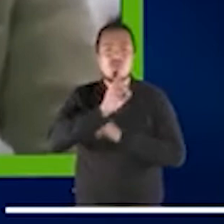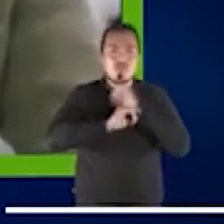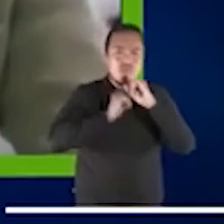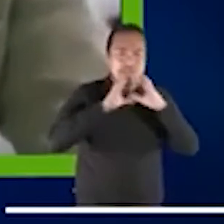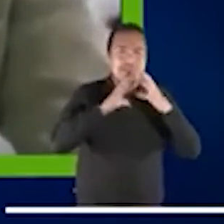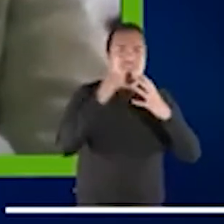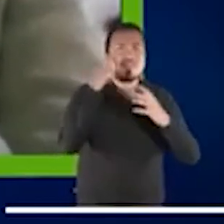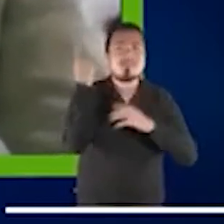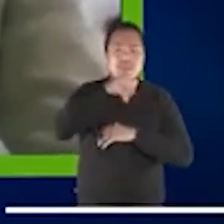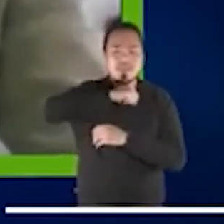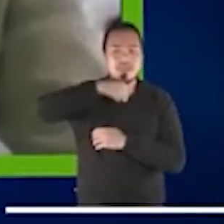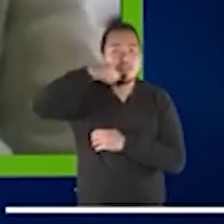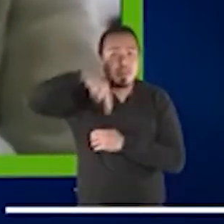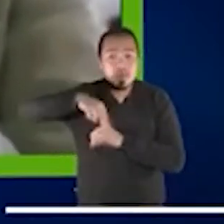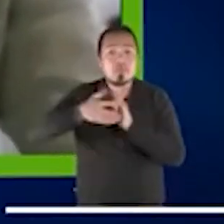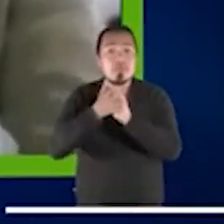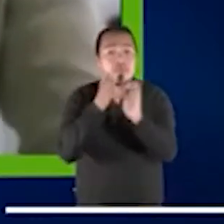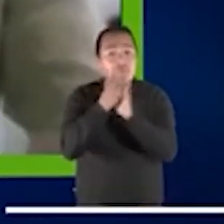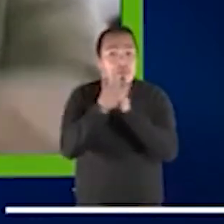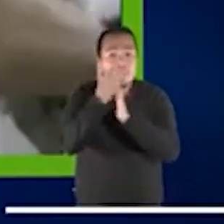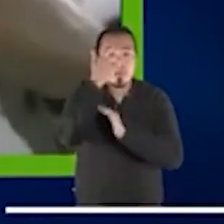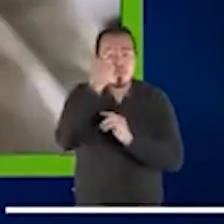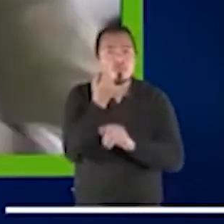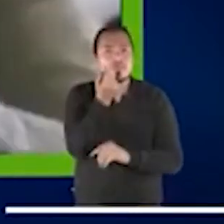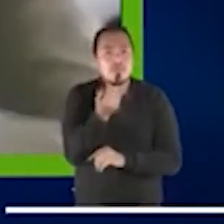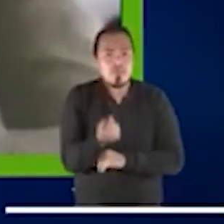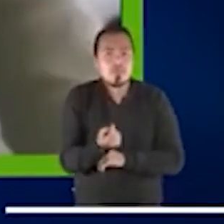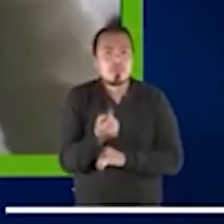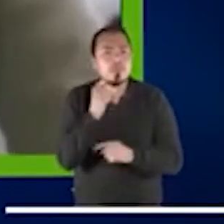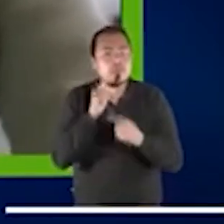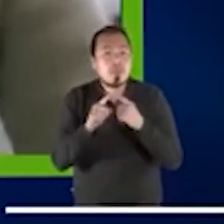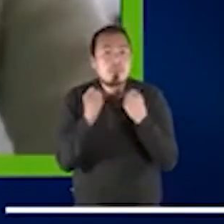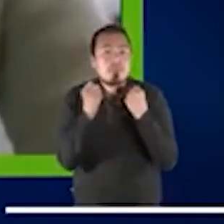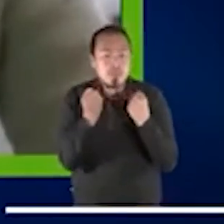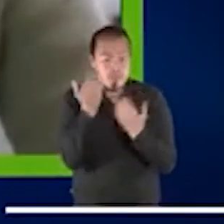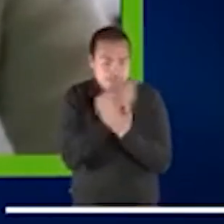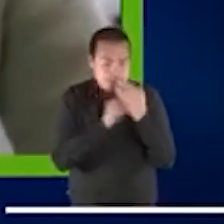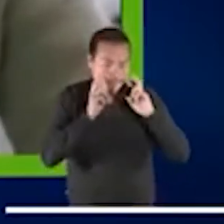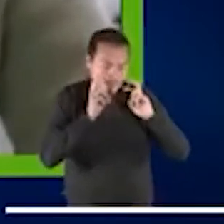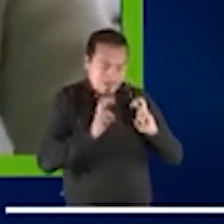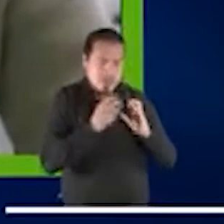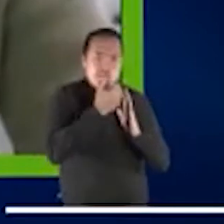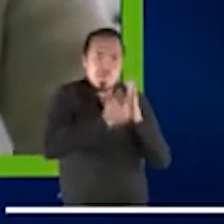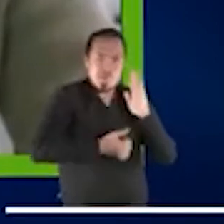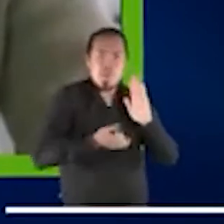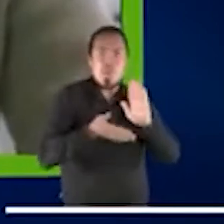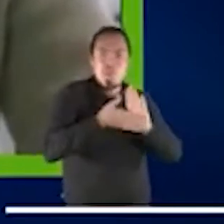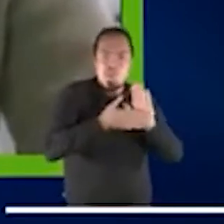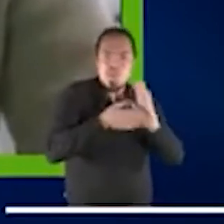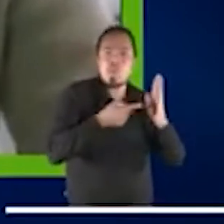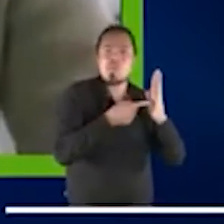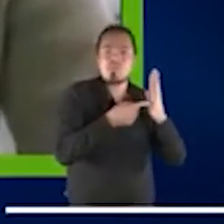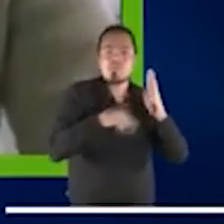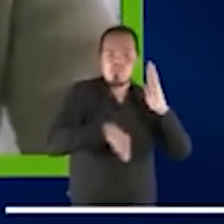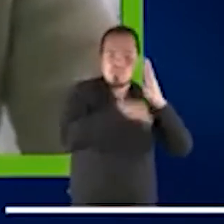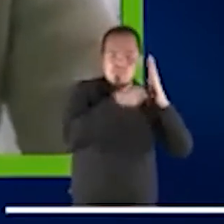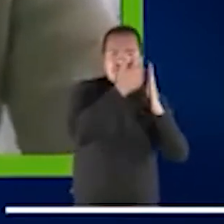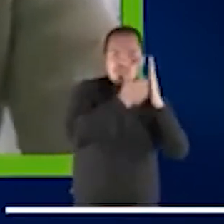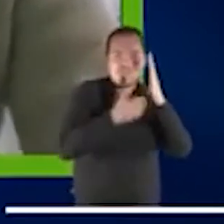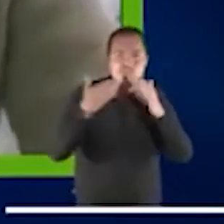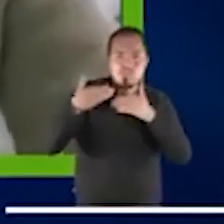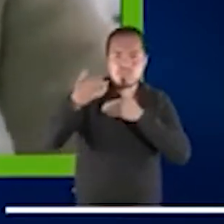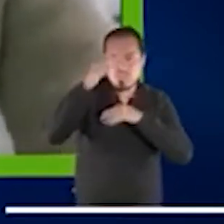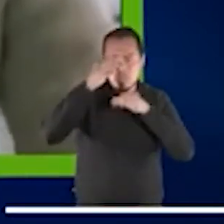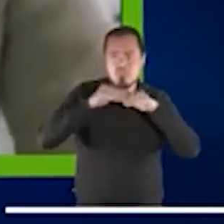ha creado un sitio web específico hiperdetallado donde pueden encontrar todo tipo de documentación, que se va desglosando después